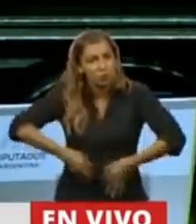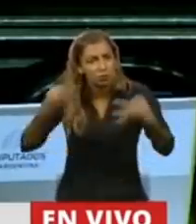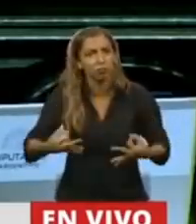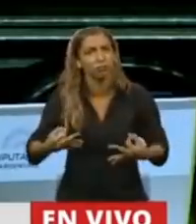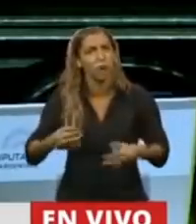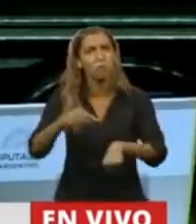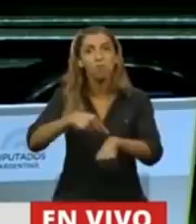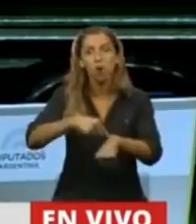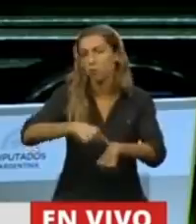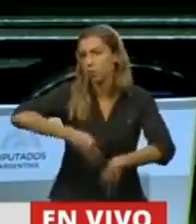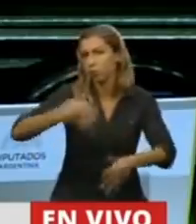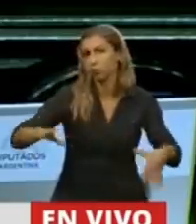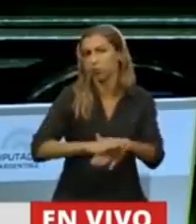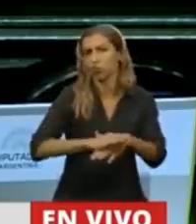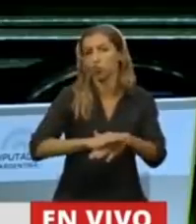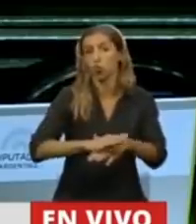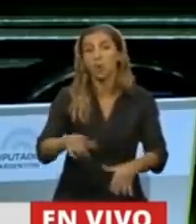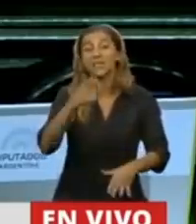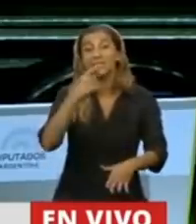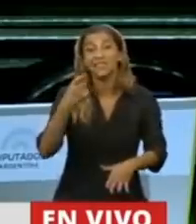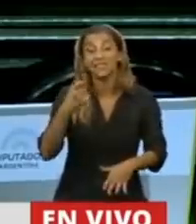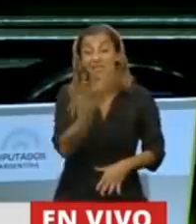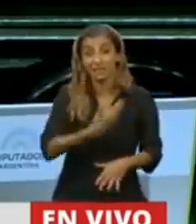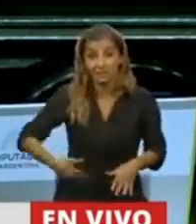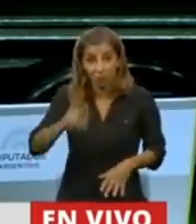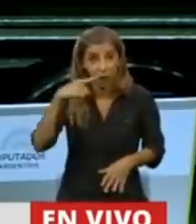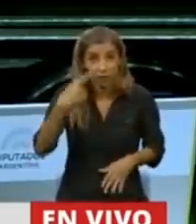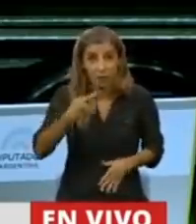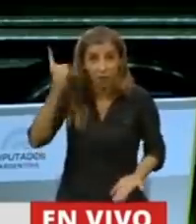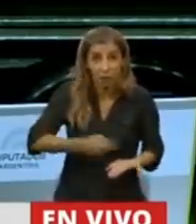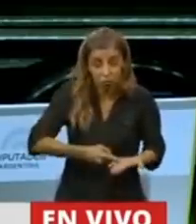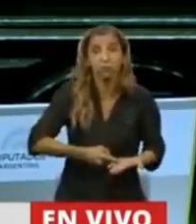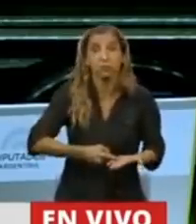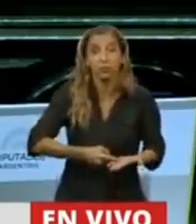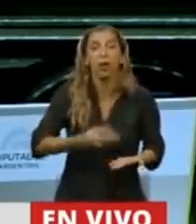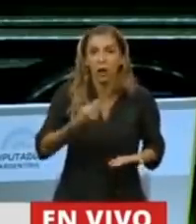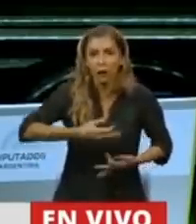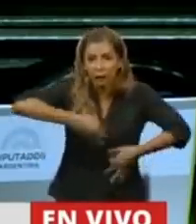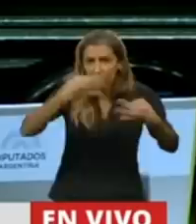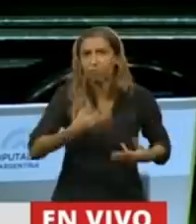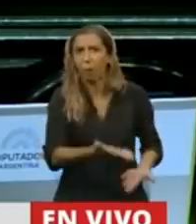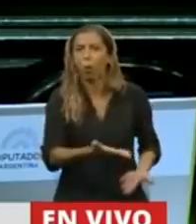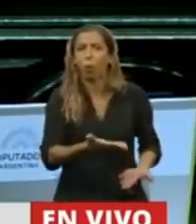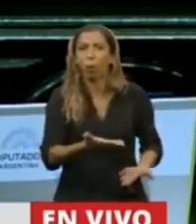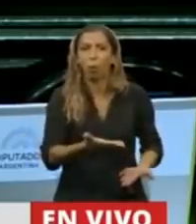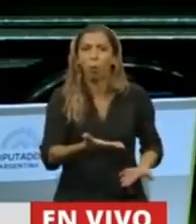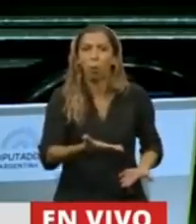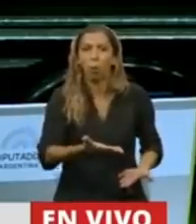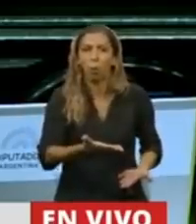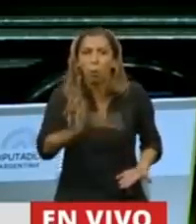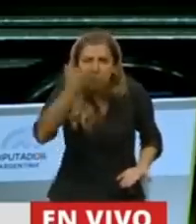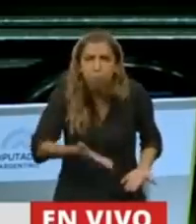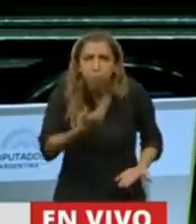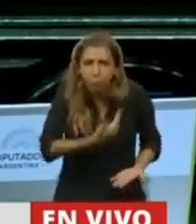Presidente capitaliza políticamente una medida que toma, está bien, no está mal. Está